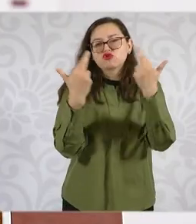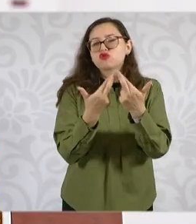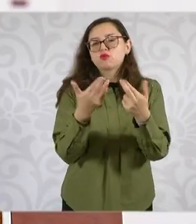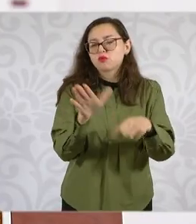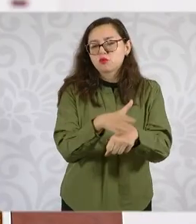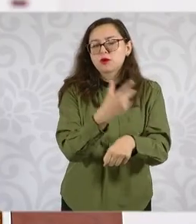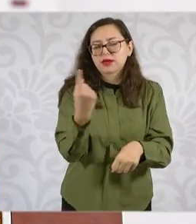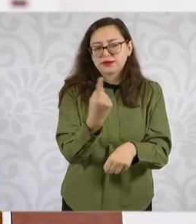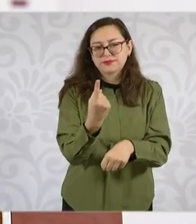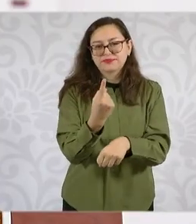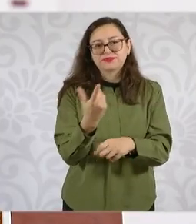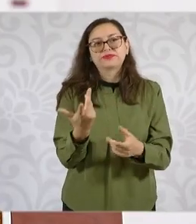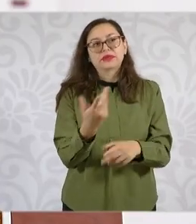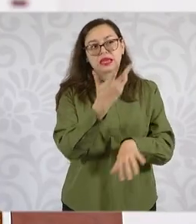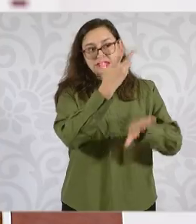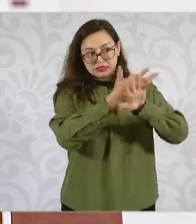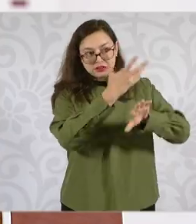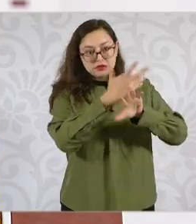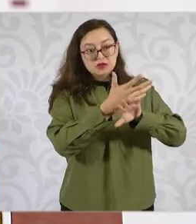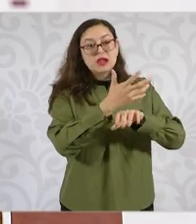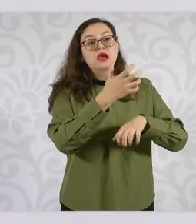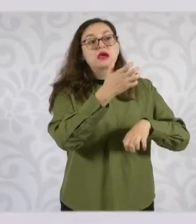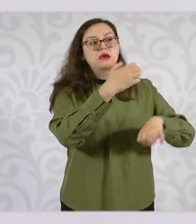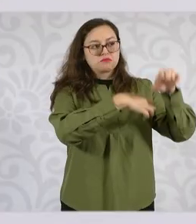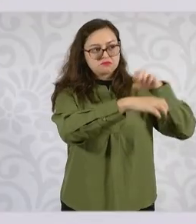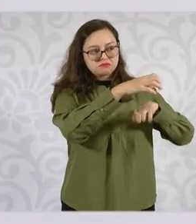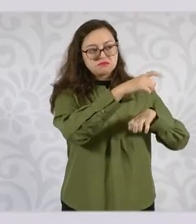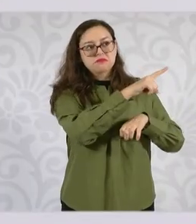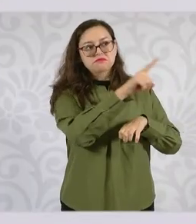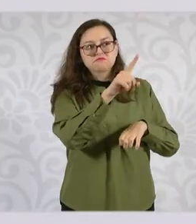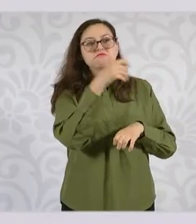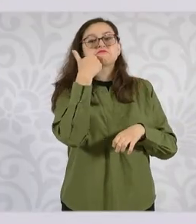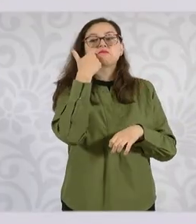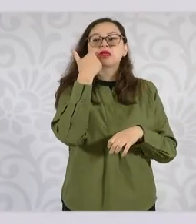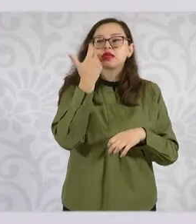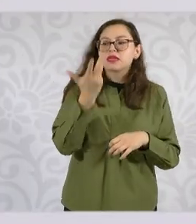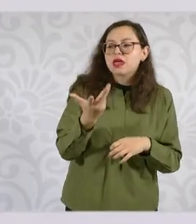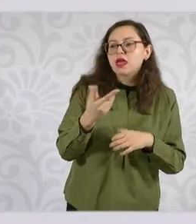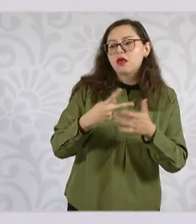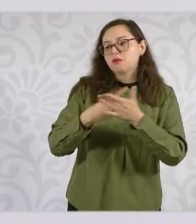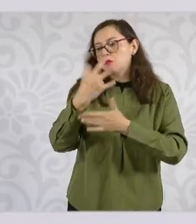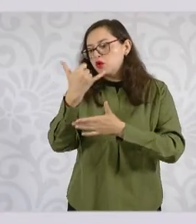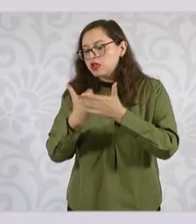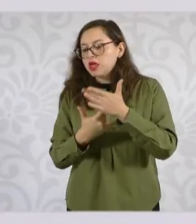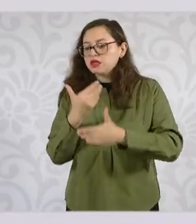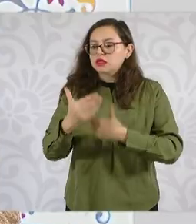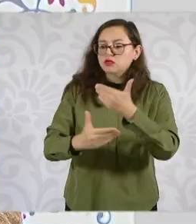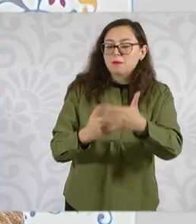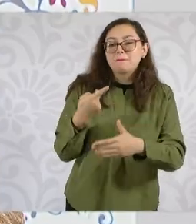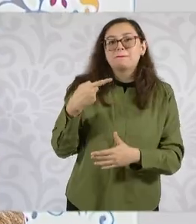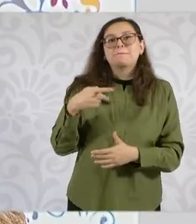plantearon la posibilidad de que tuviéramos un diálogo para conocer cuáles son